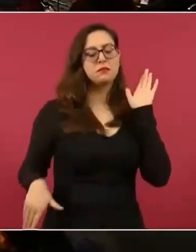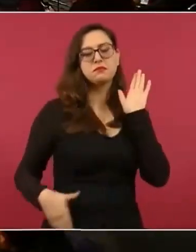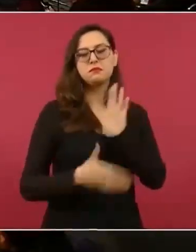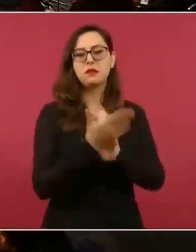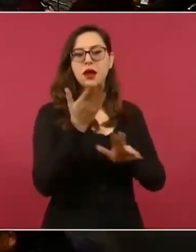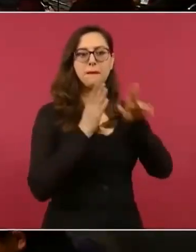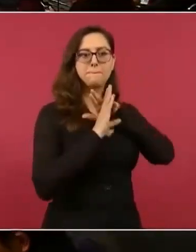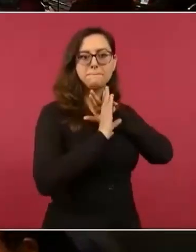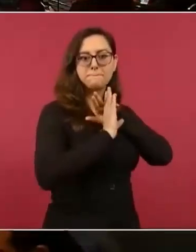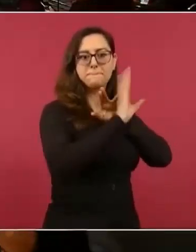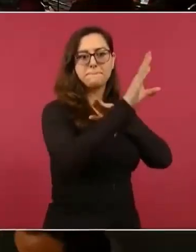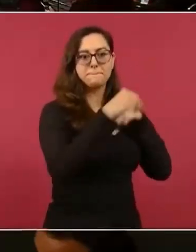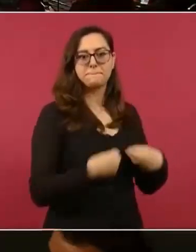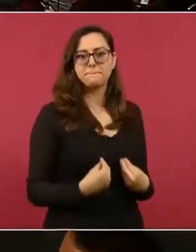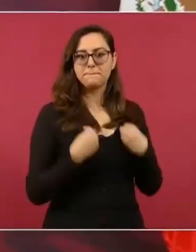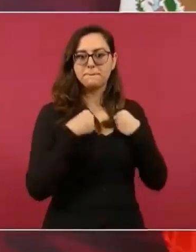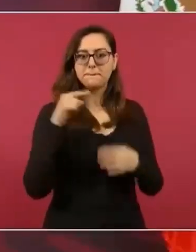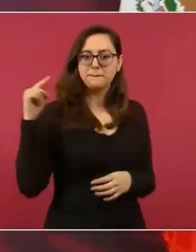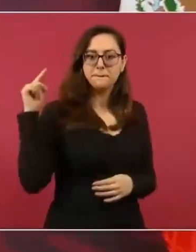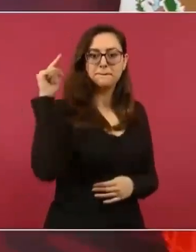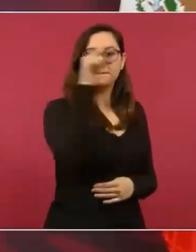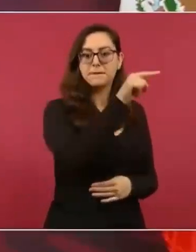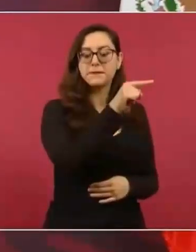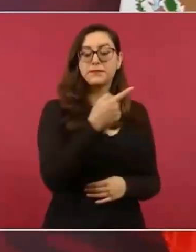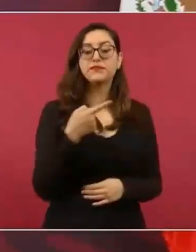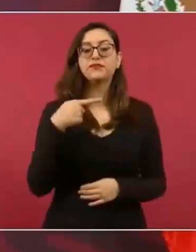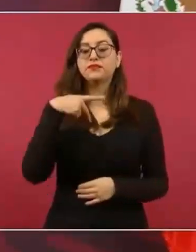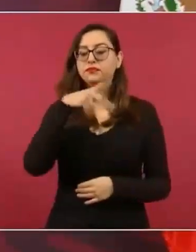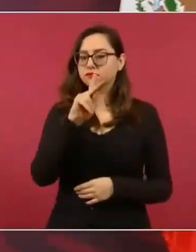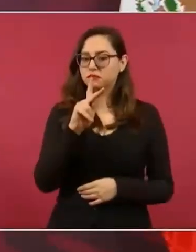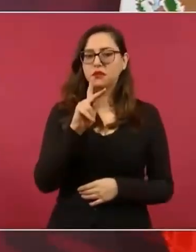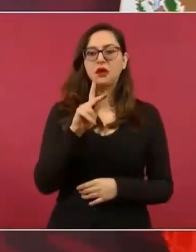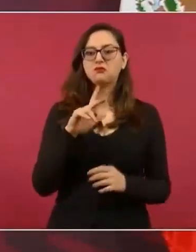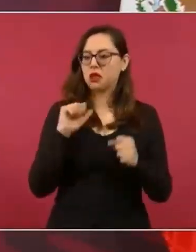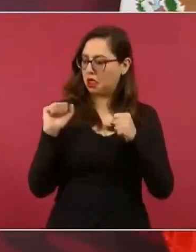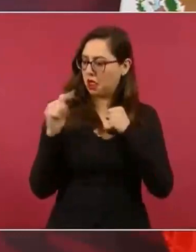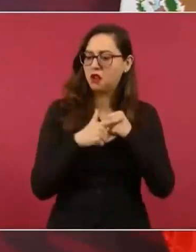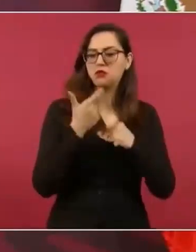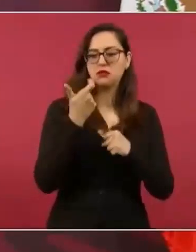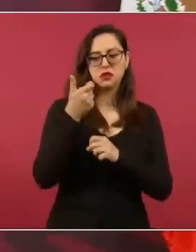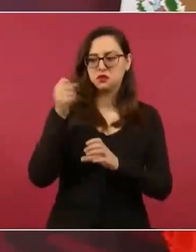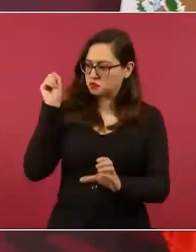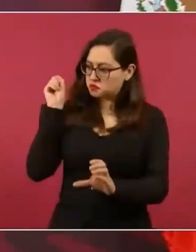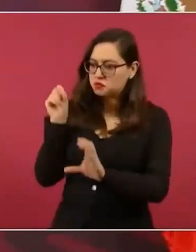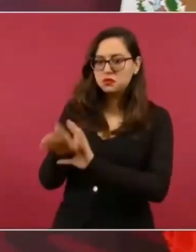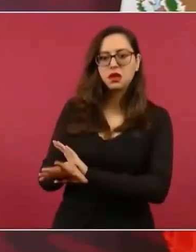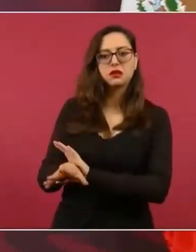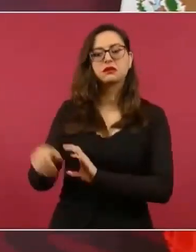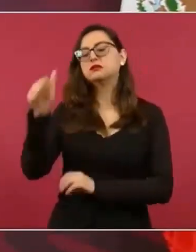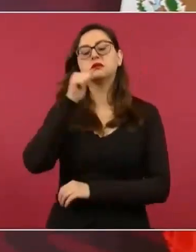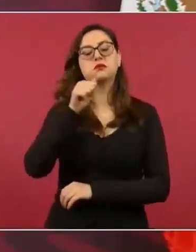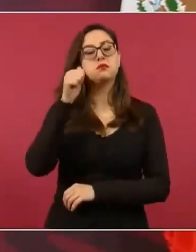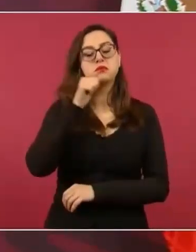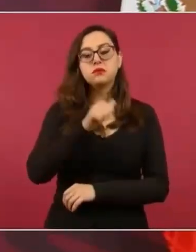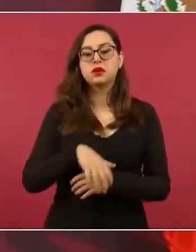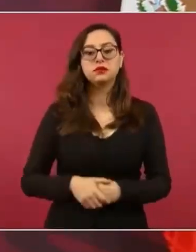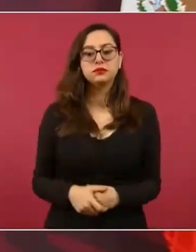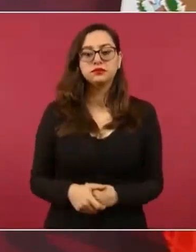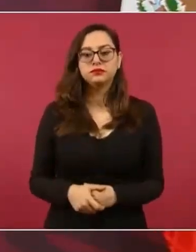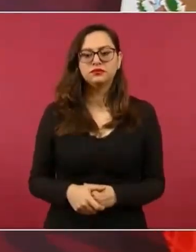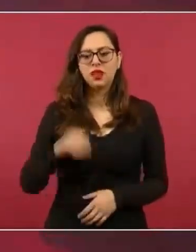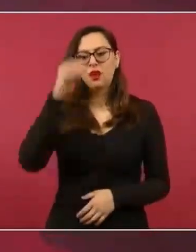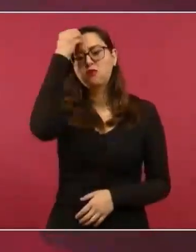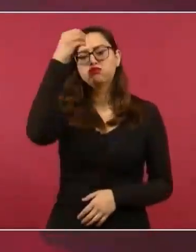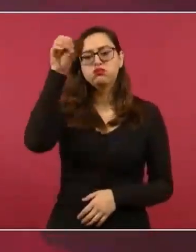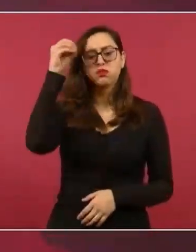pero les queda algún familiar, y ahí va el apoyo. No se